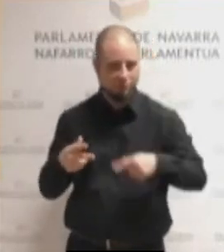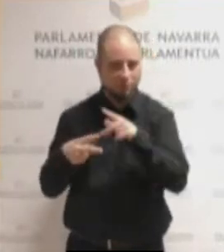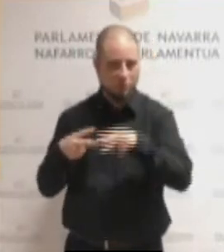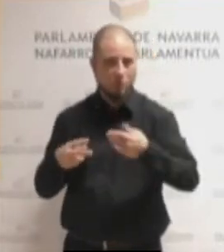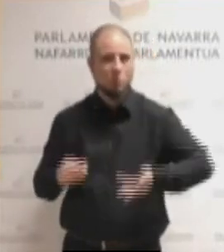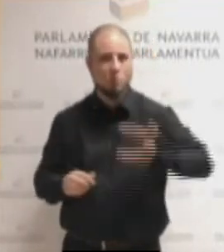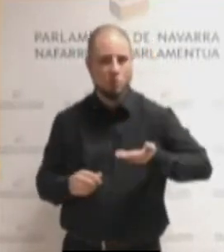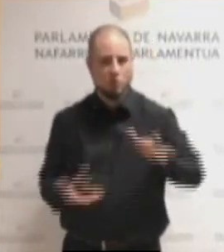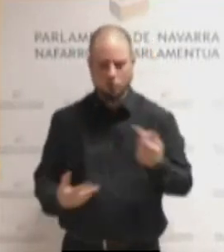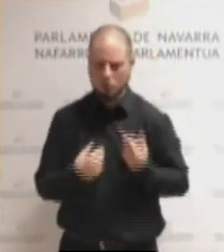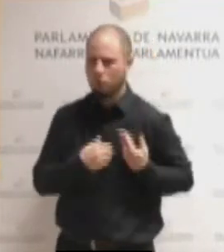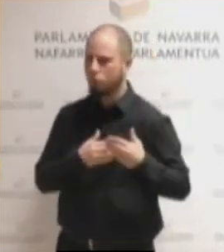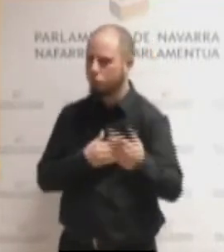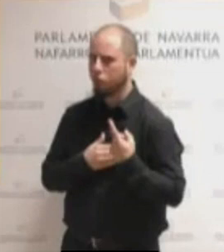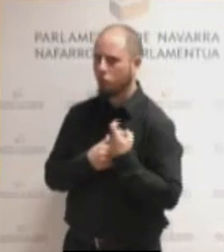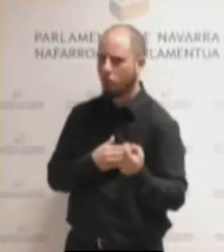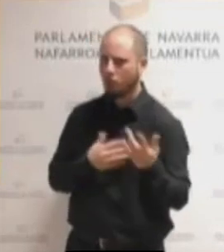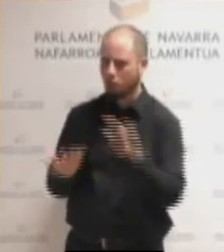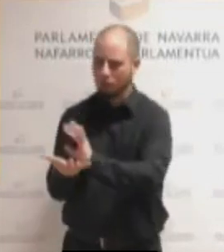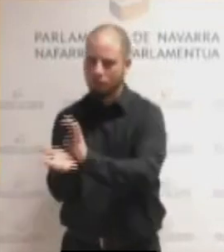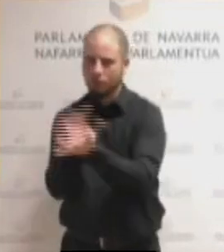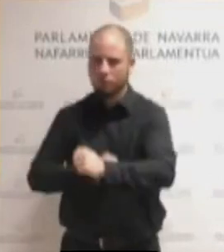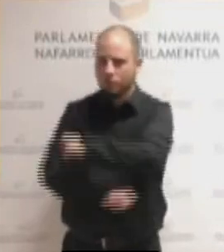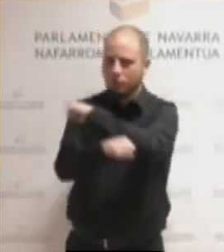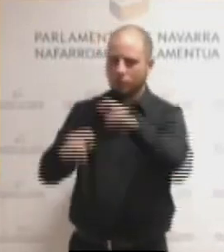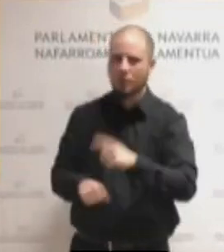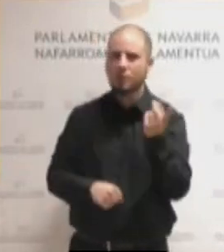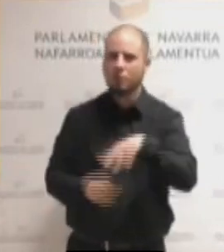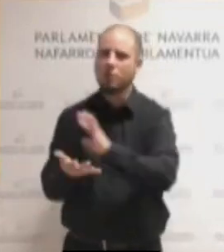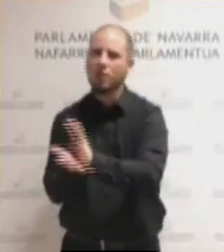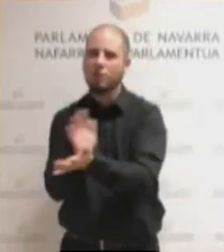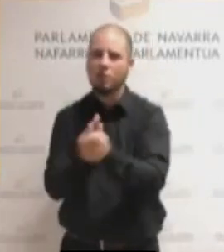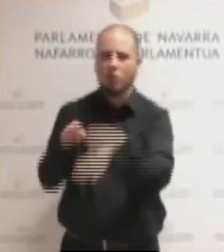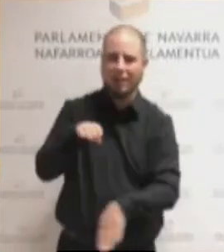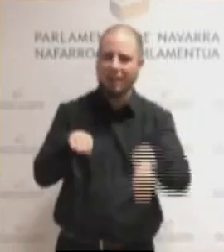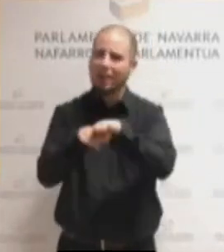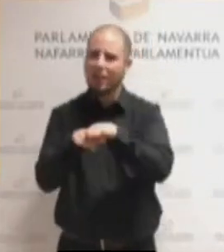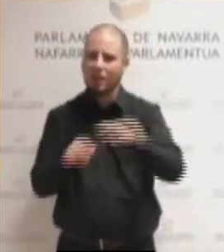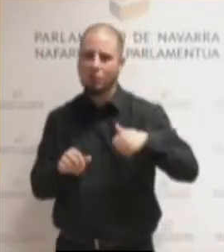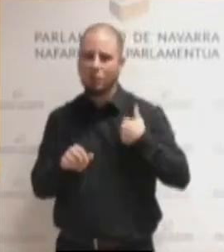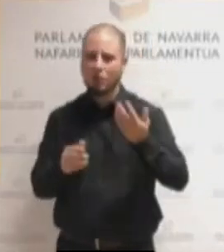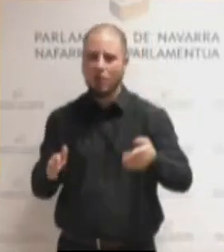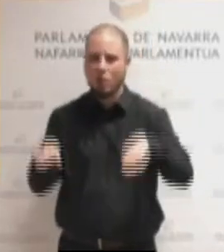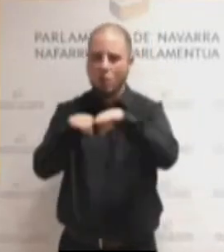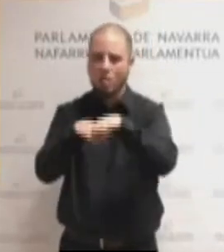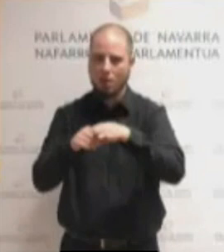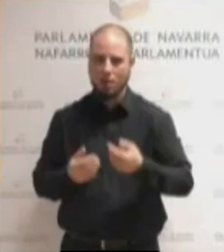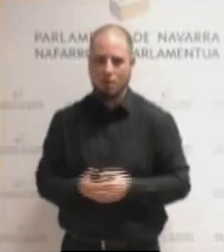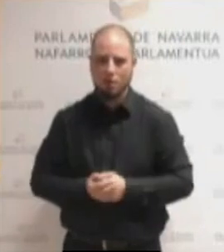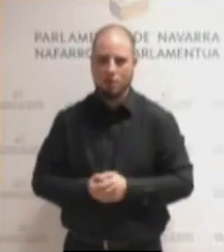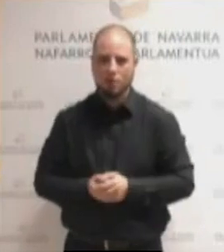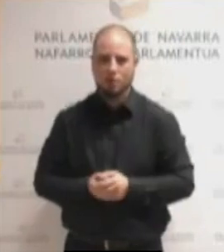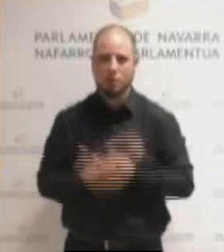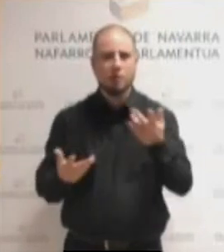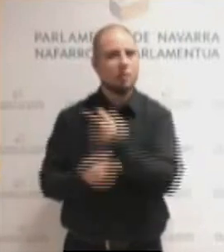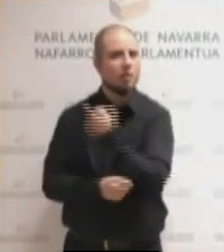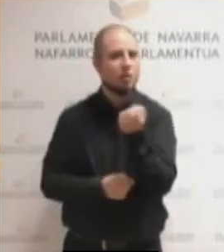implementar las transformaciones, sino para hacerlas con garantía de equidad y de igualdad de oportunidades. Tenemos que recuperar la presencialidad en la atención